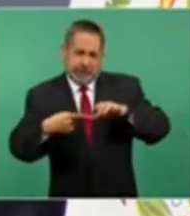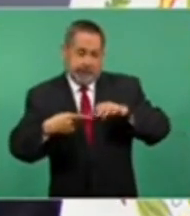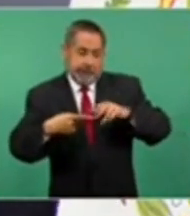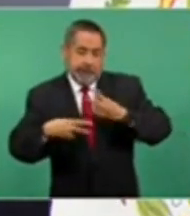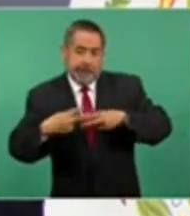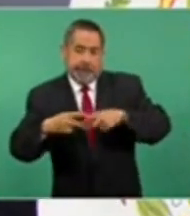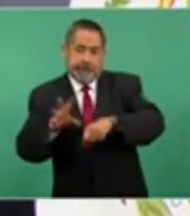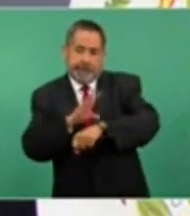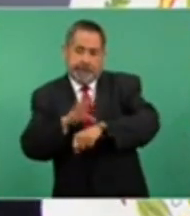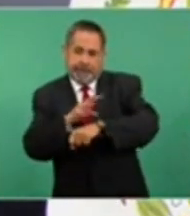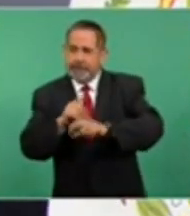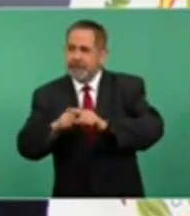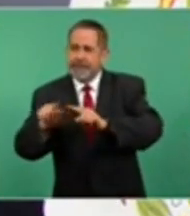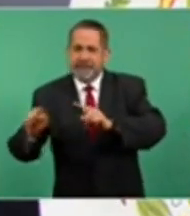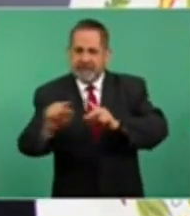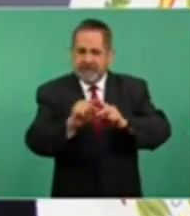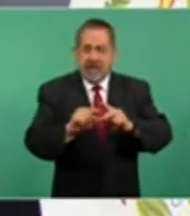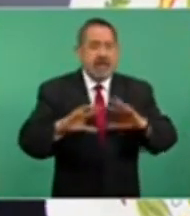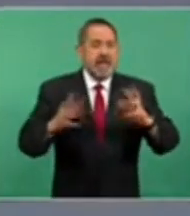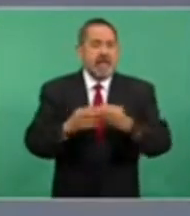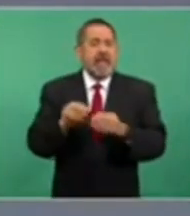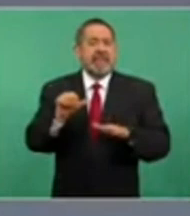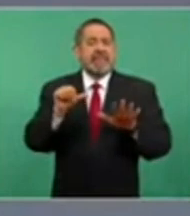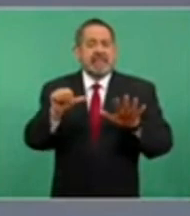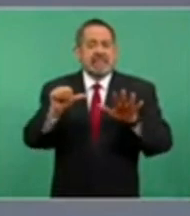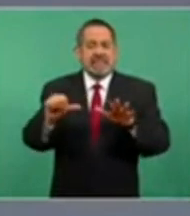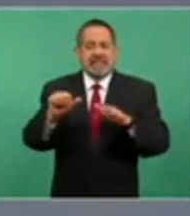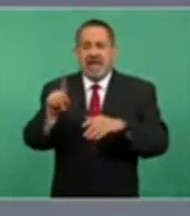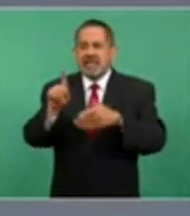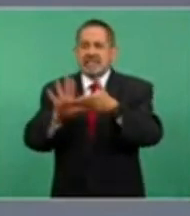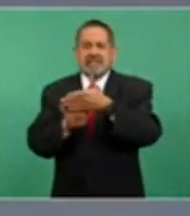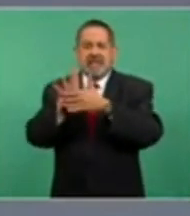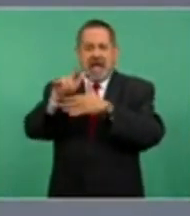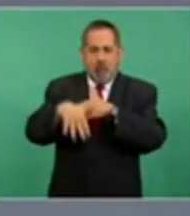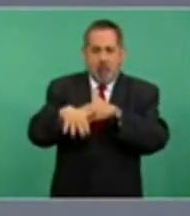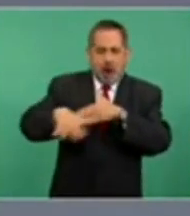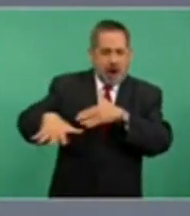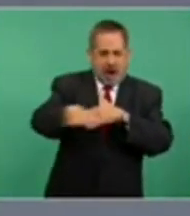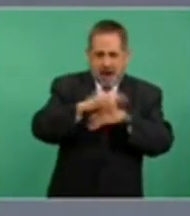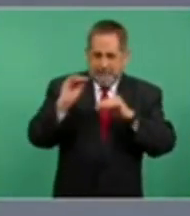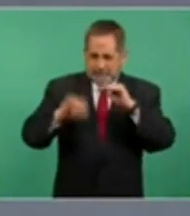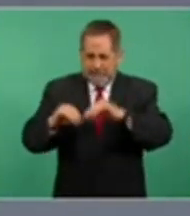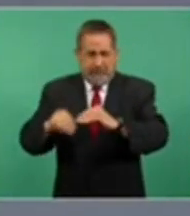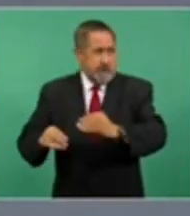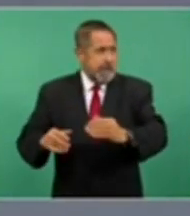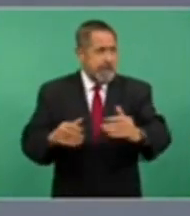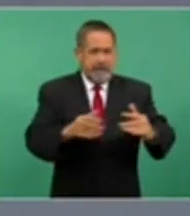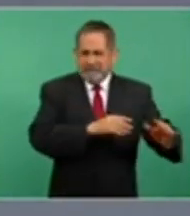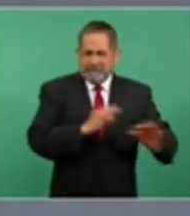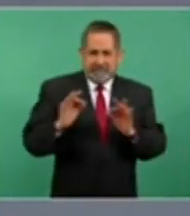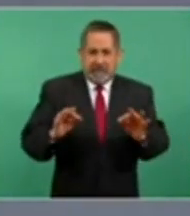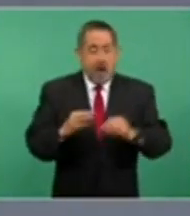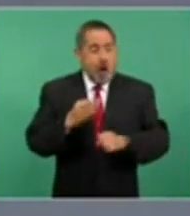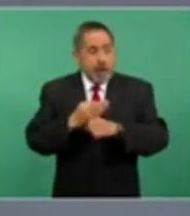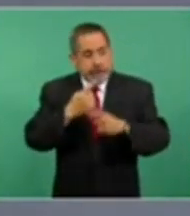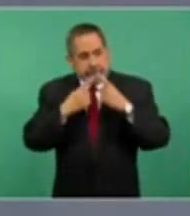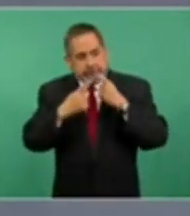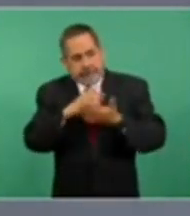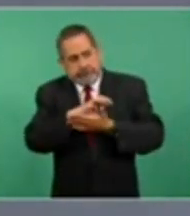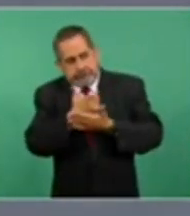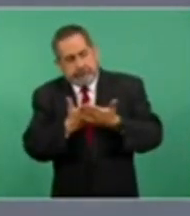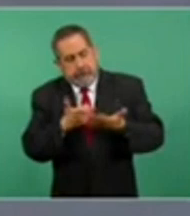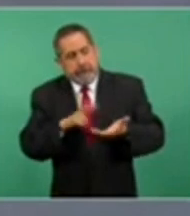en 16 hidroeléctricas. Asimismo, se están licitando para su construcción